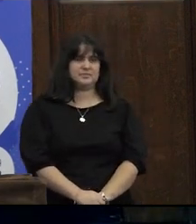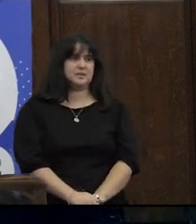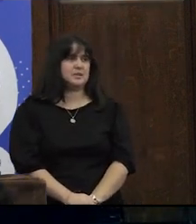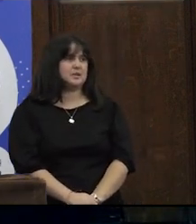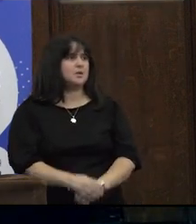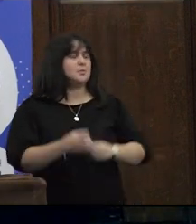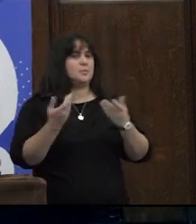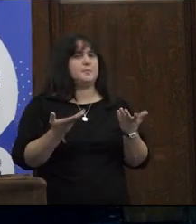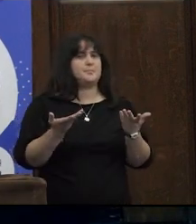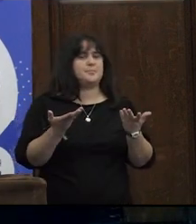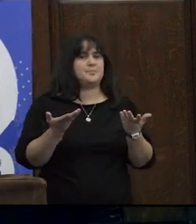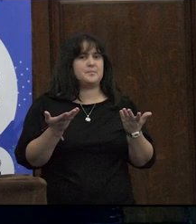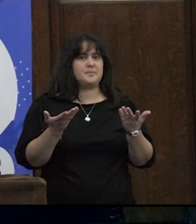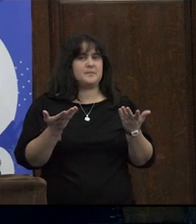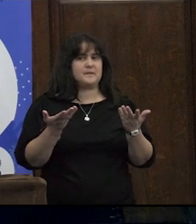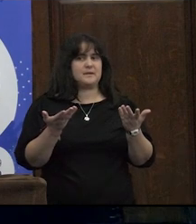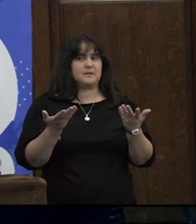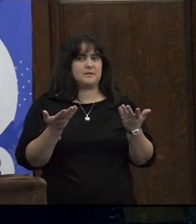bien